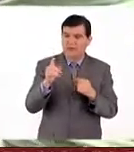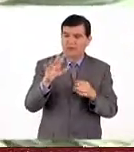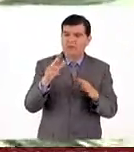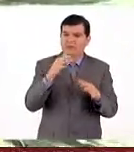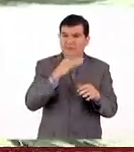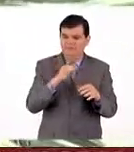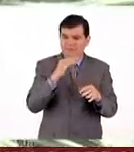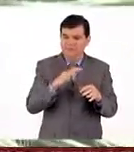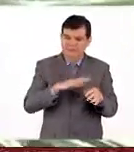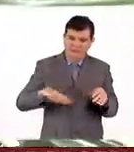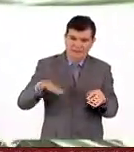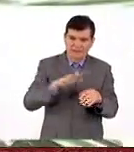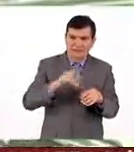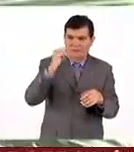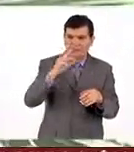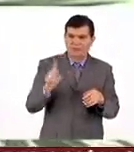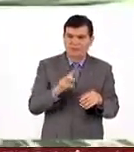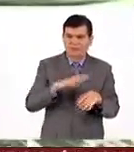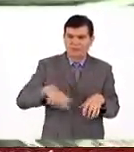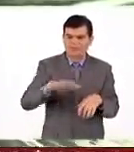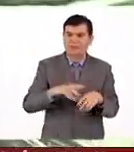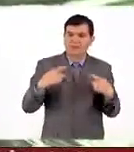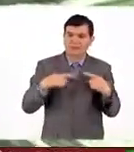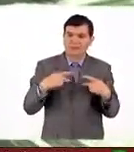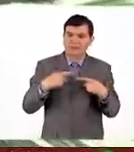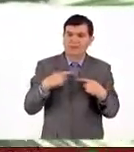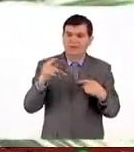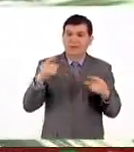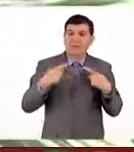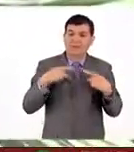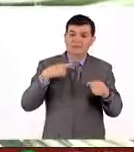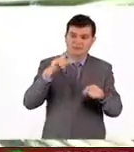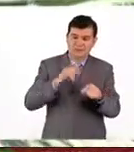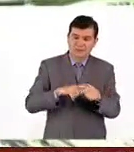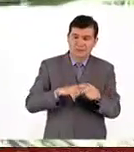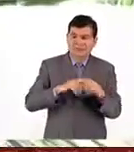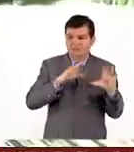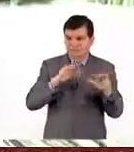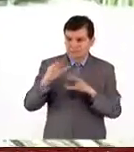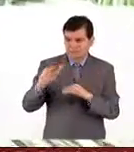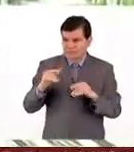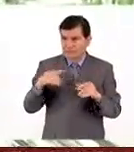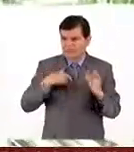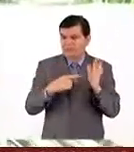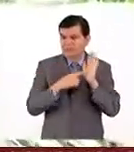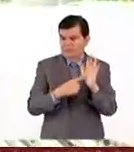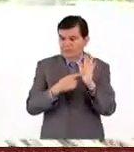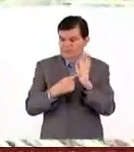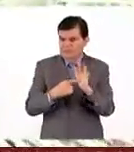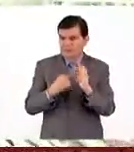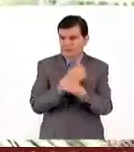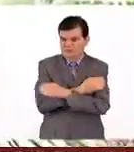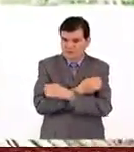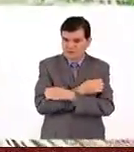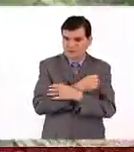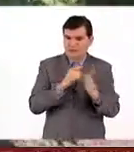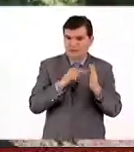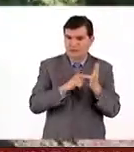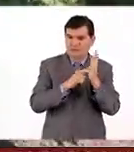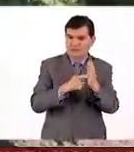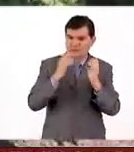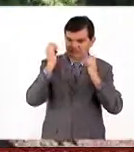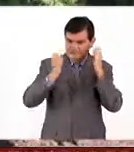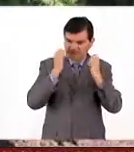botánica, es una fiesta para el público, el personal académico prepara estas mismas demostraciones educativas, exposiciones,